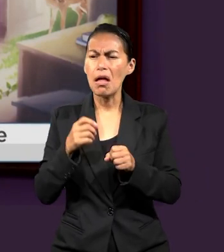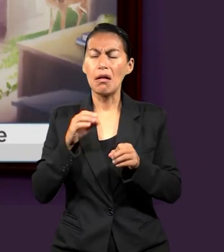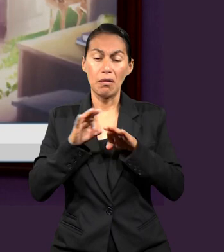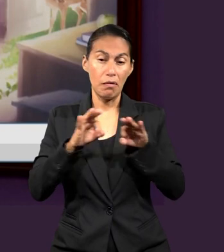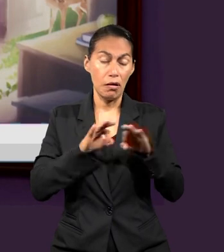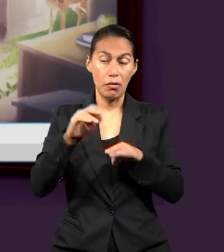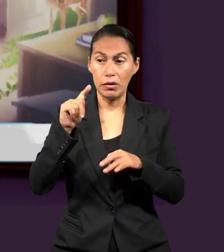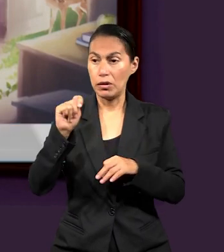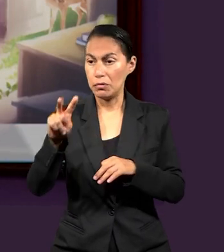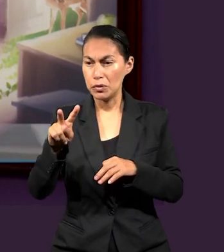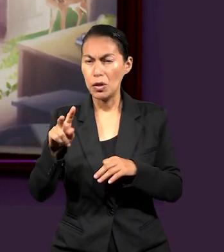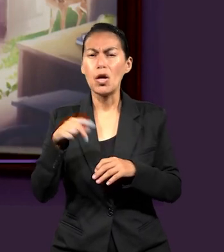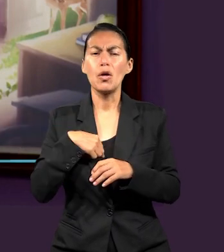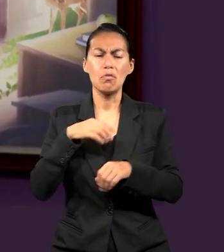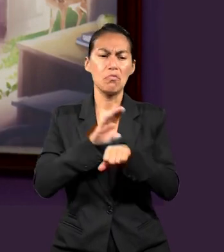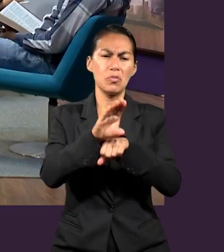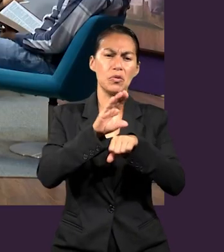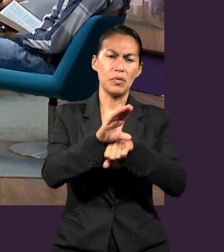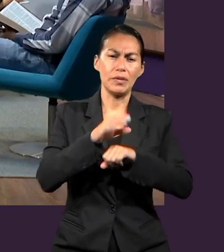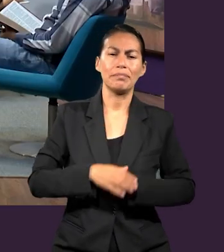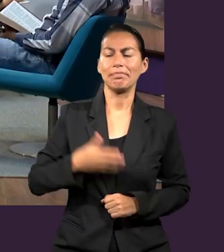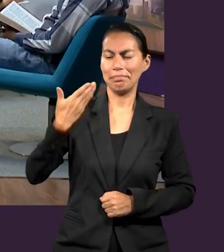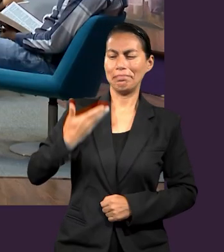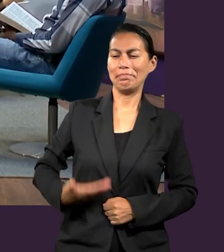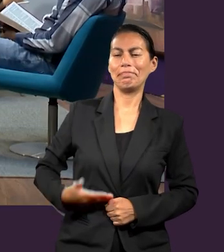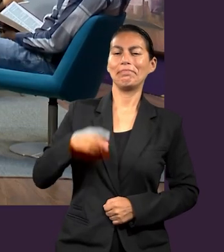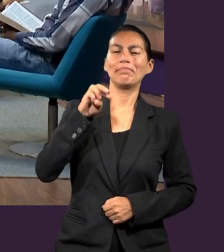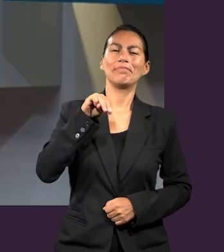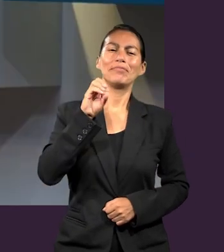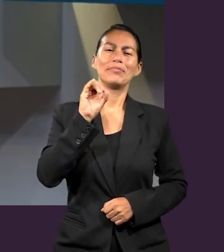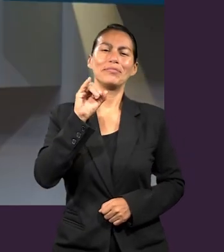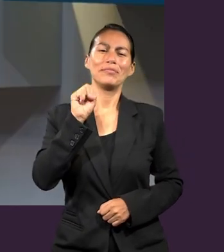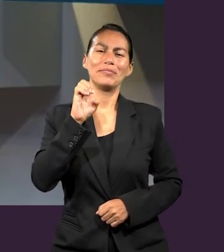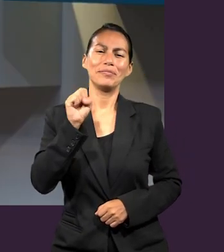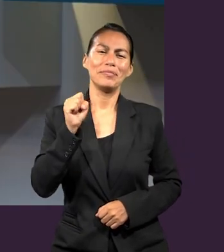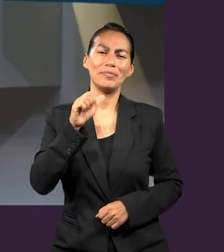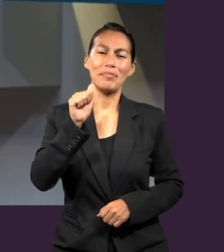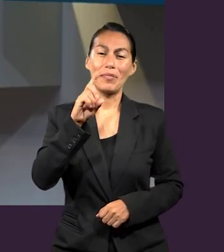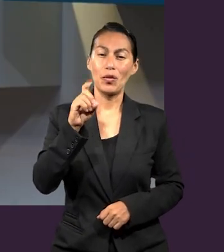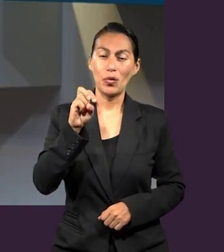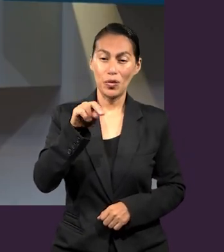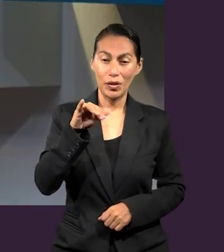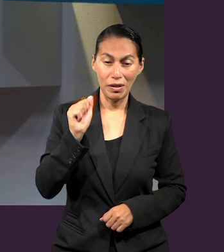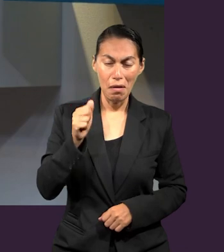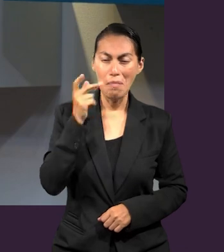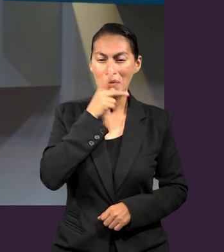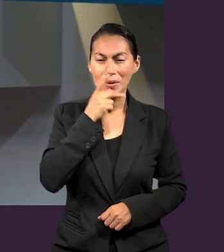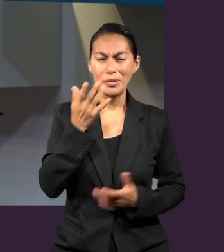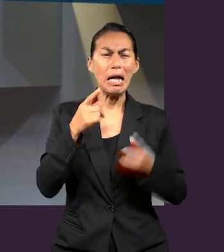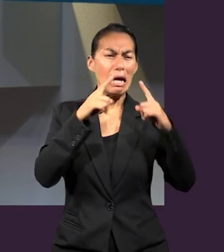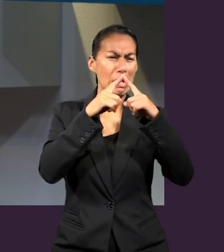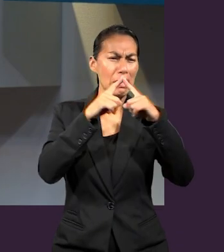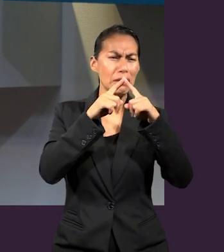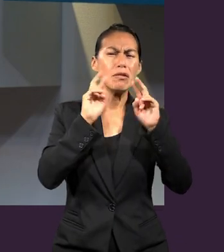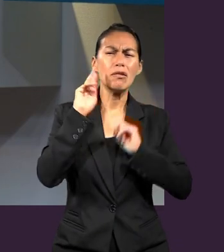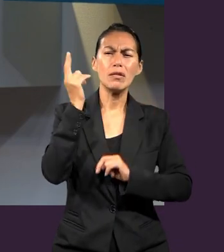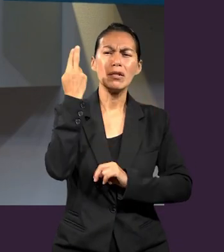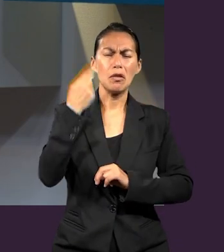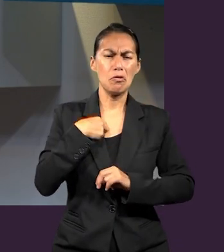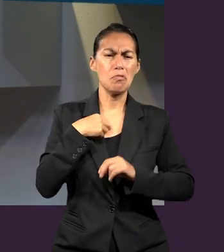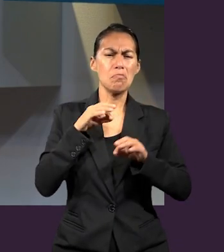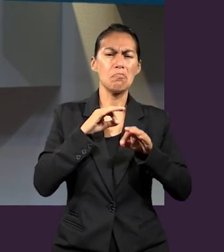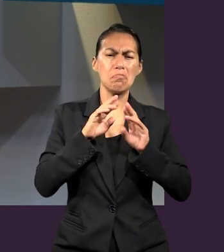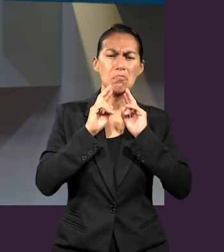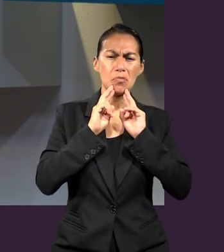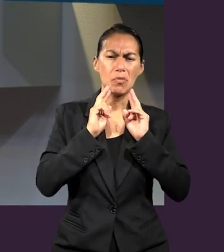televisiva y soy colombiana. Y yo soy Moisés Adonia. Soy pastor asociado de la Iglesia Universitaria y